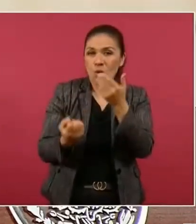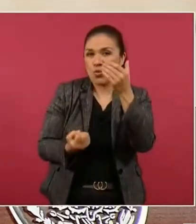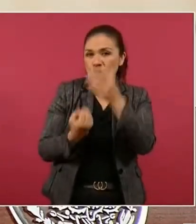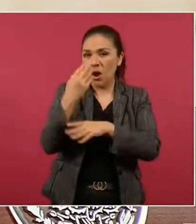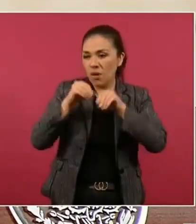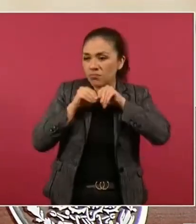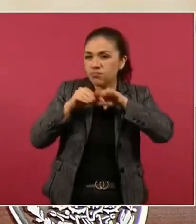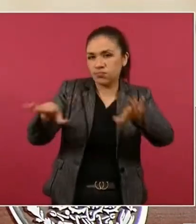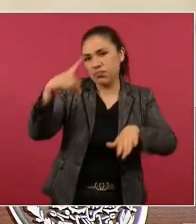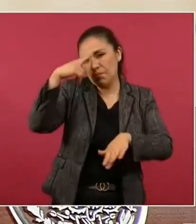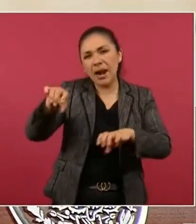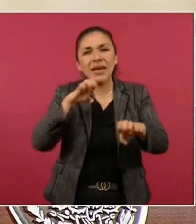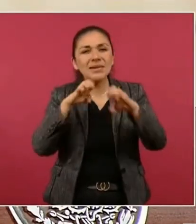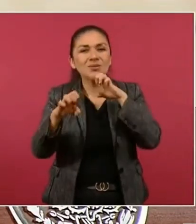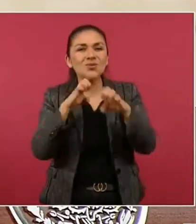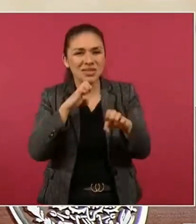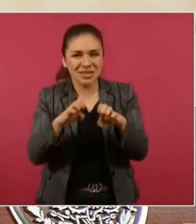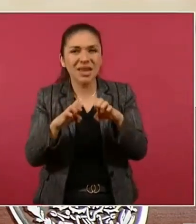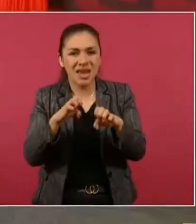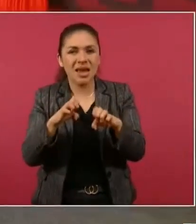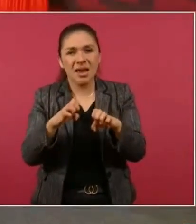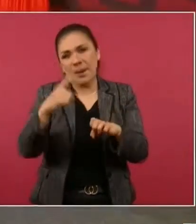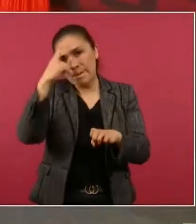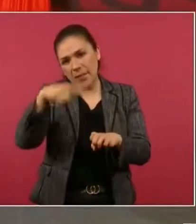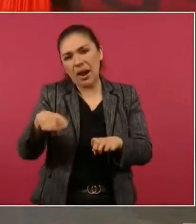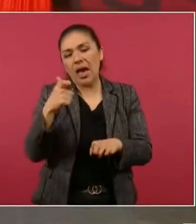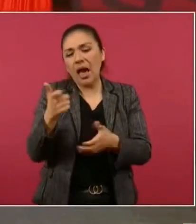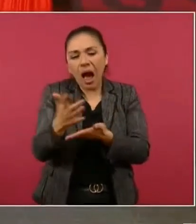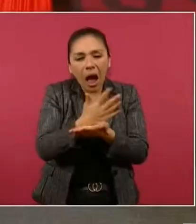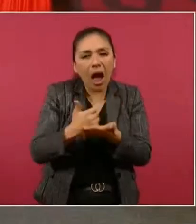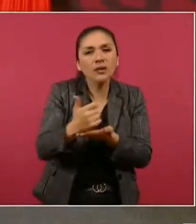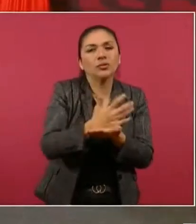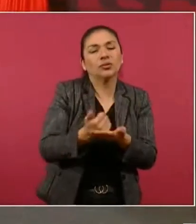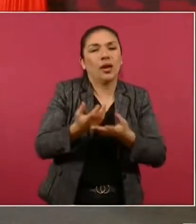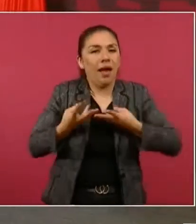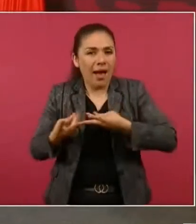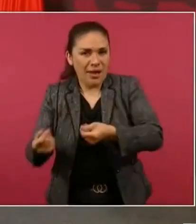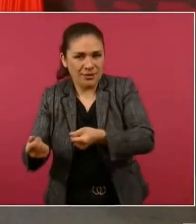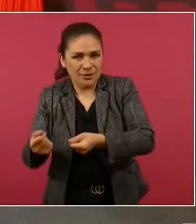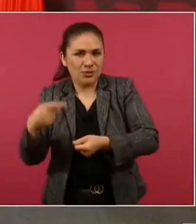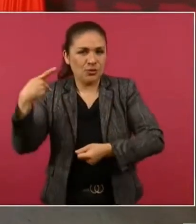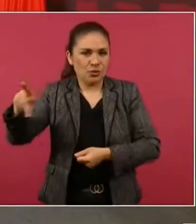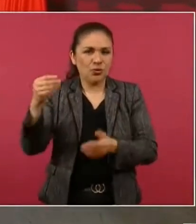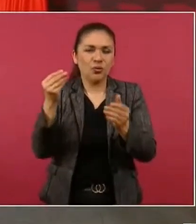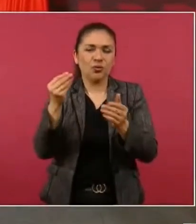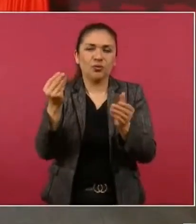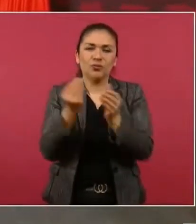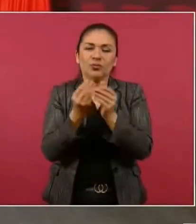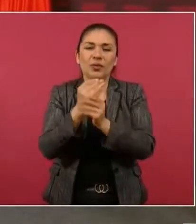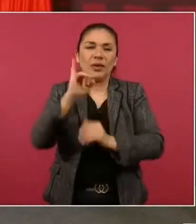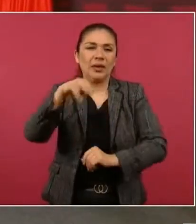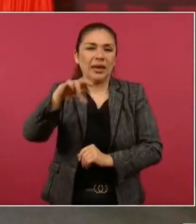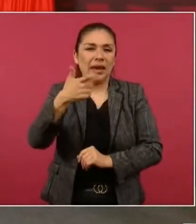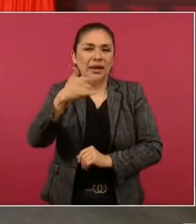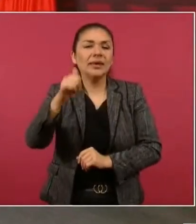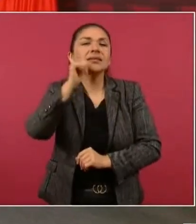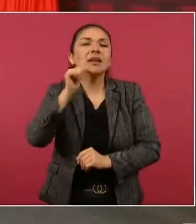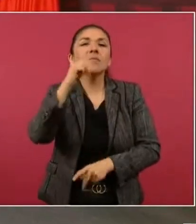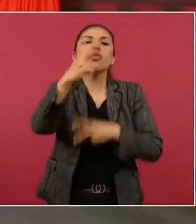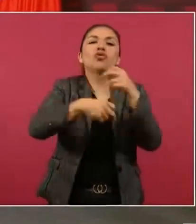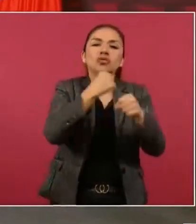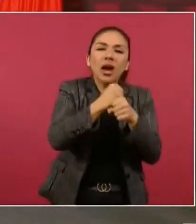de ingresos gastos del Inegi, que se hace cada dos años,